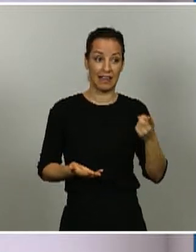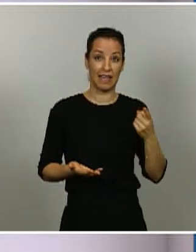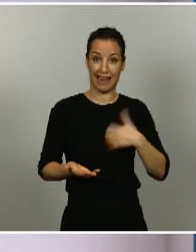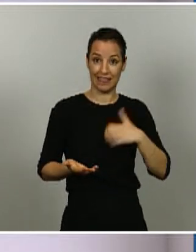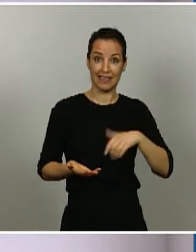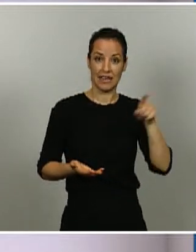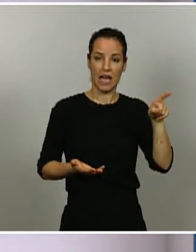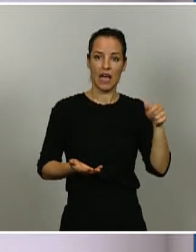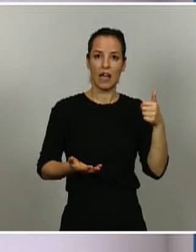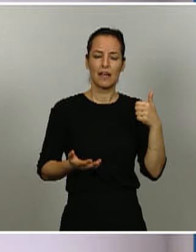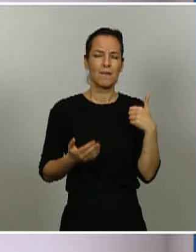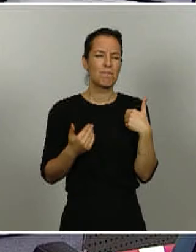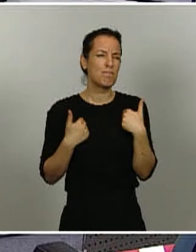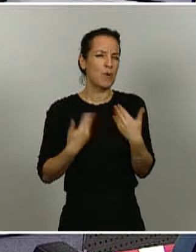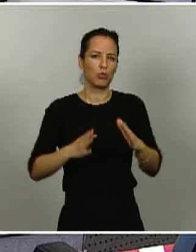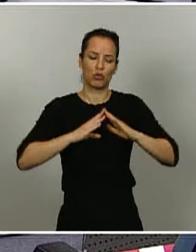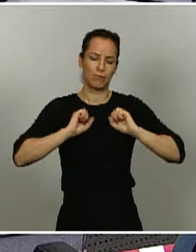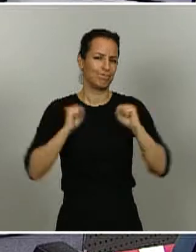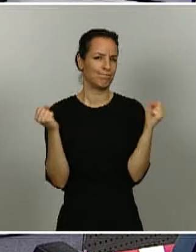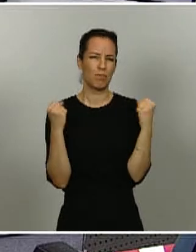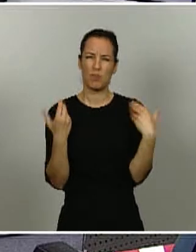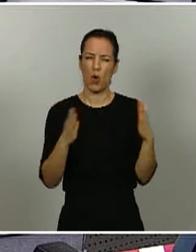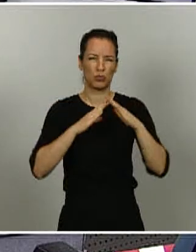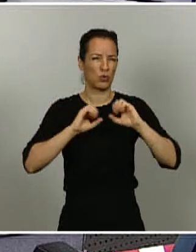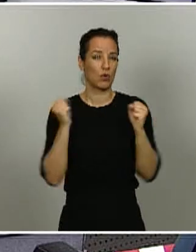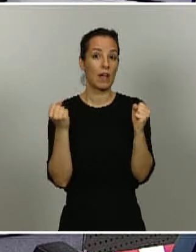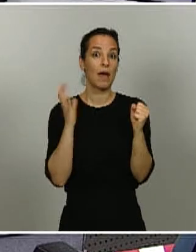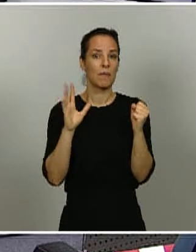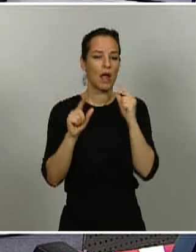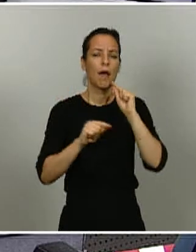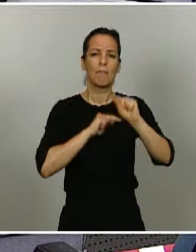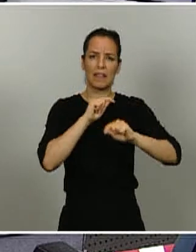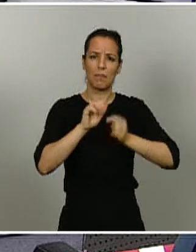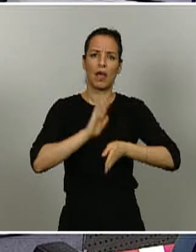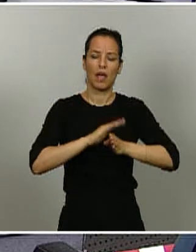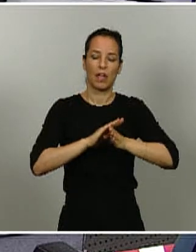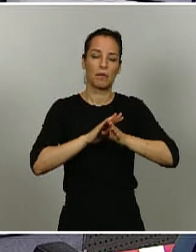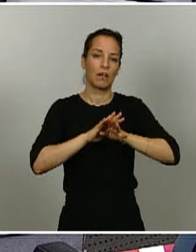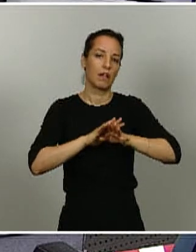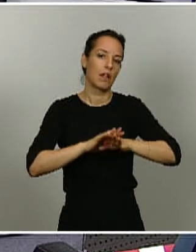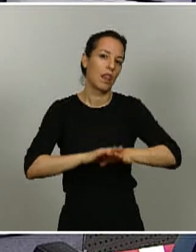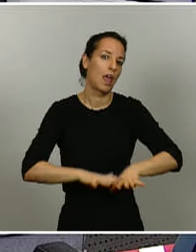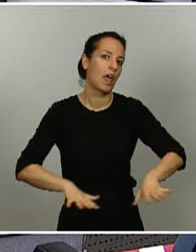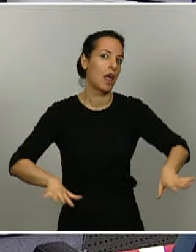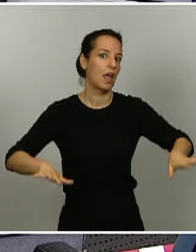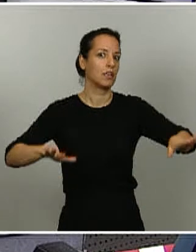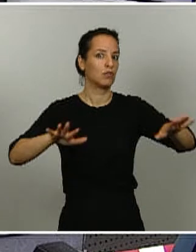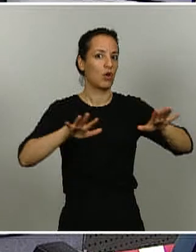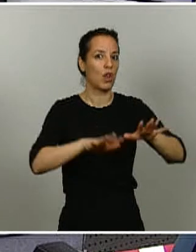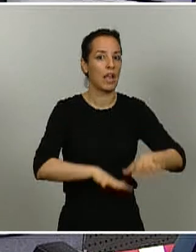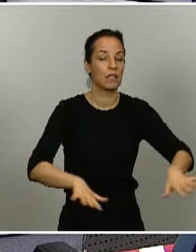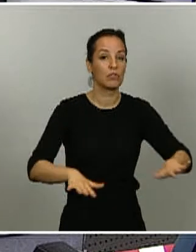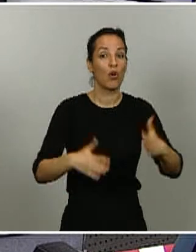muy temprano pero donde la pandemia avanza muy lentamente o teniendo en cuenta por ahí una realidad como la de Rusia